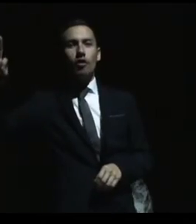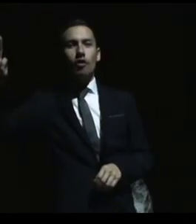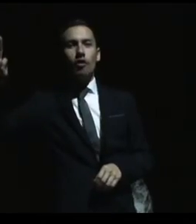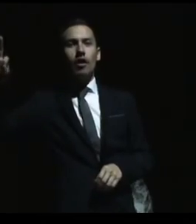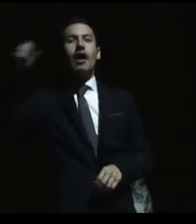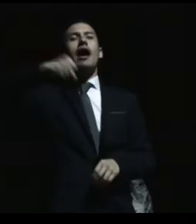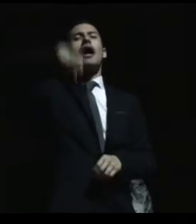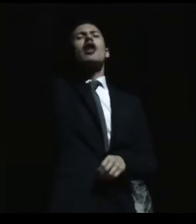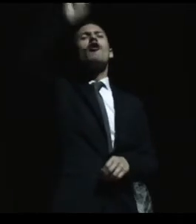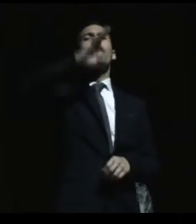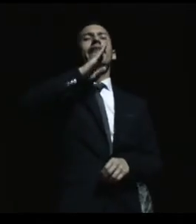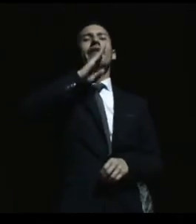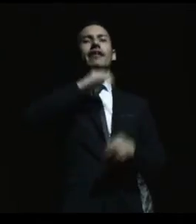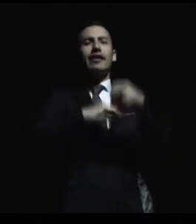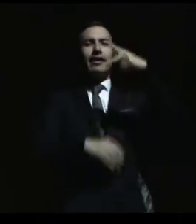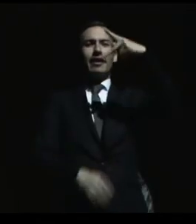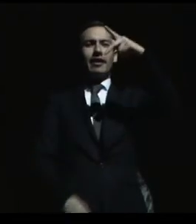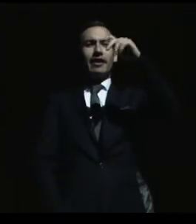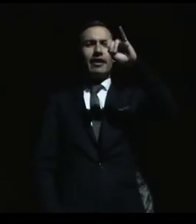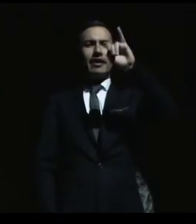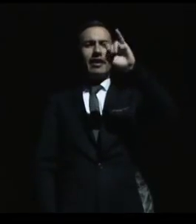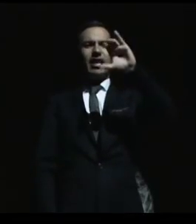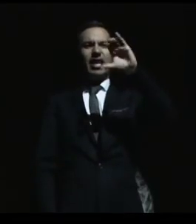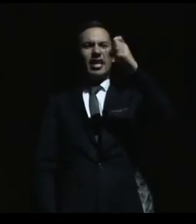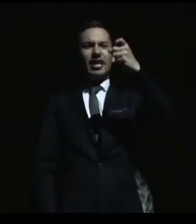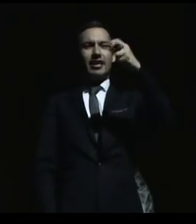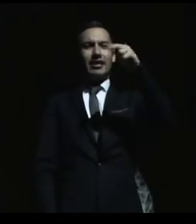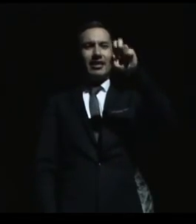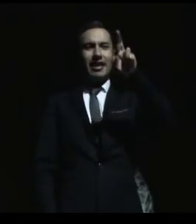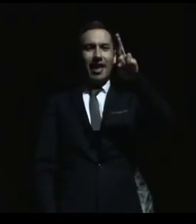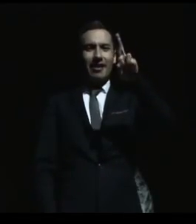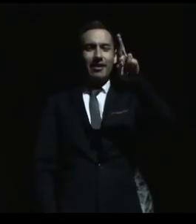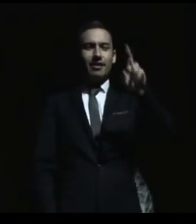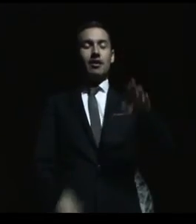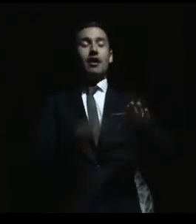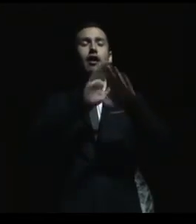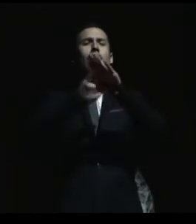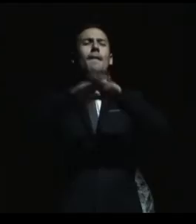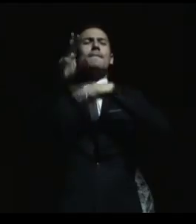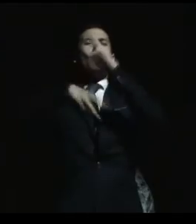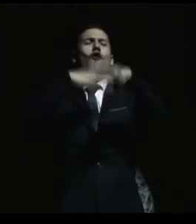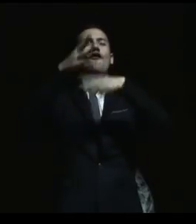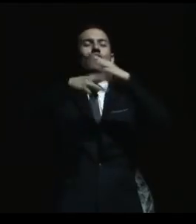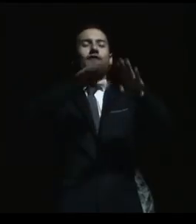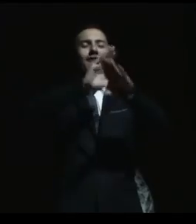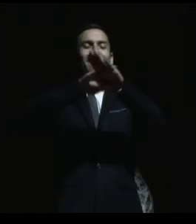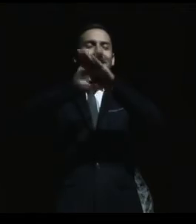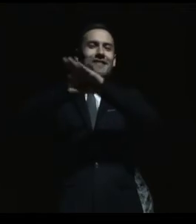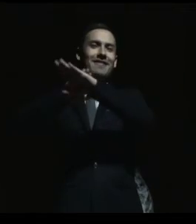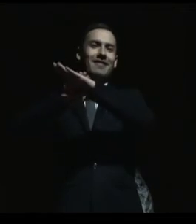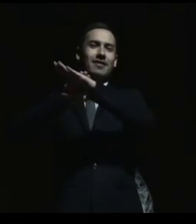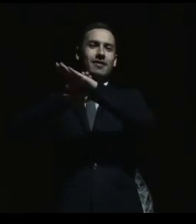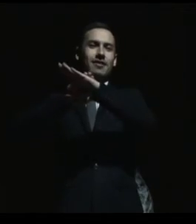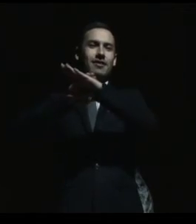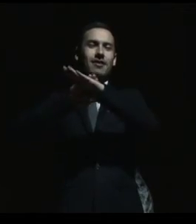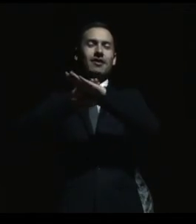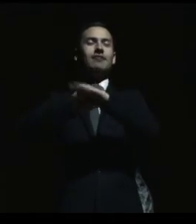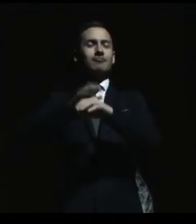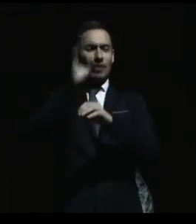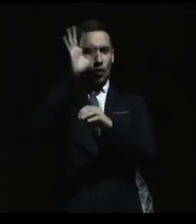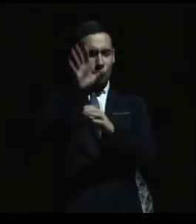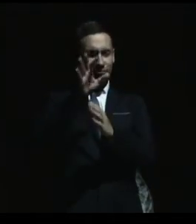Kirchner, desde el ombligo del mundo le decimos, no nos vaya a